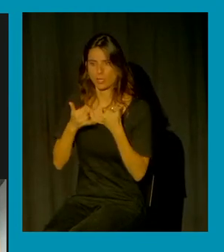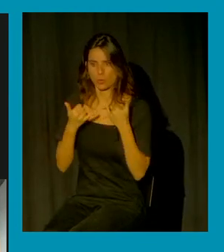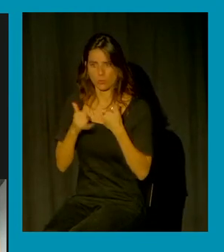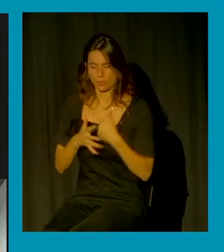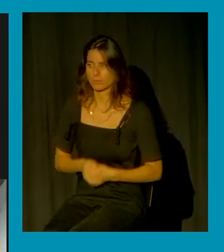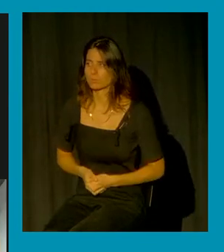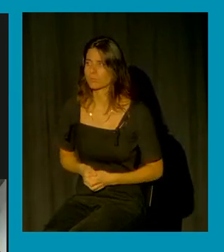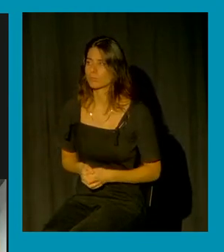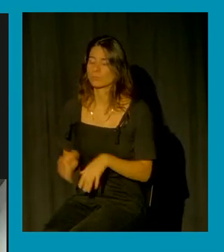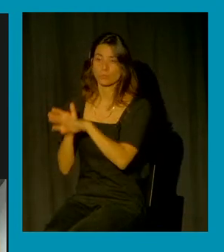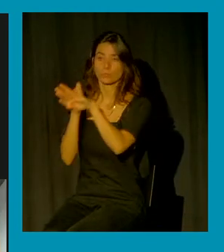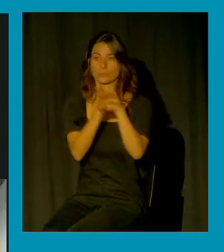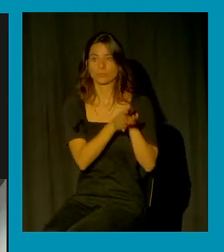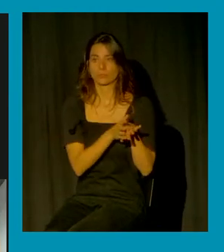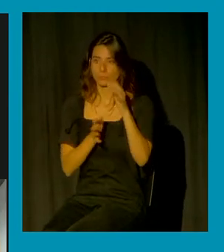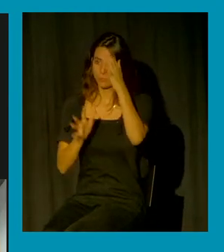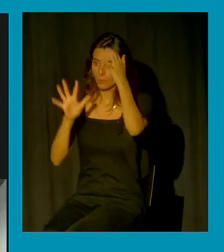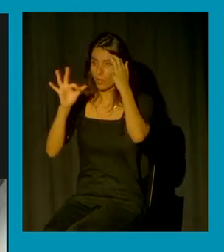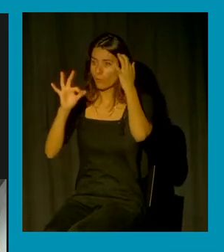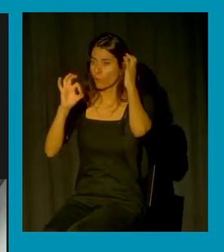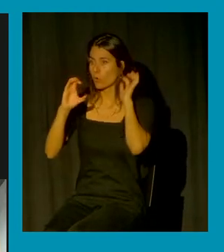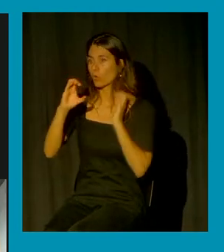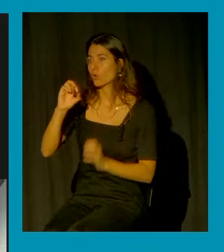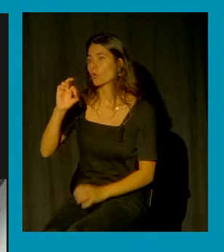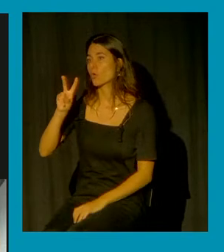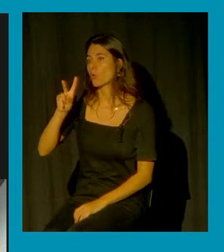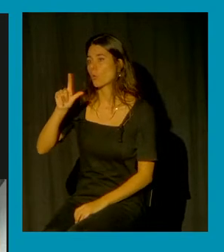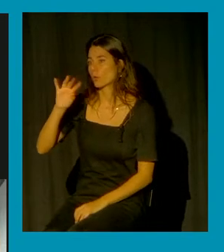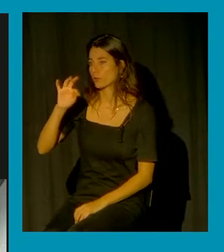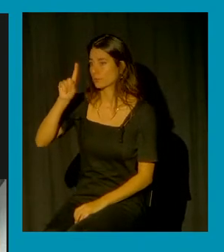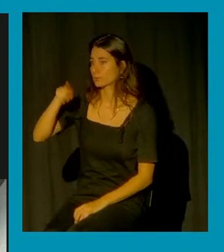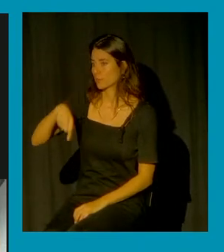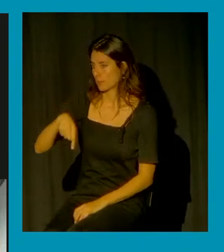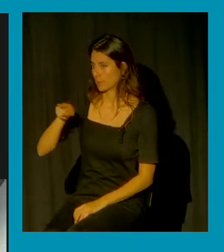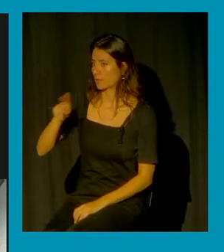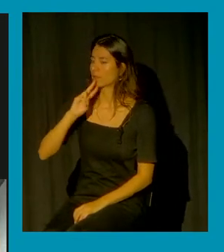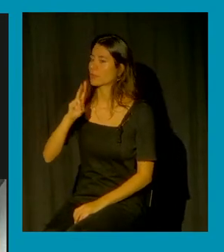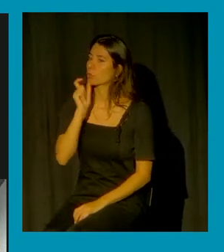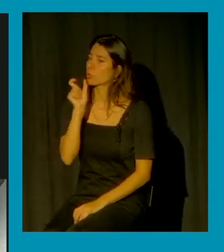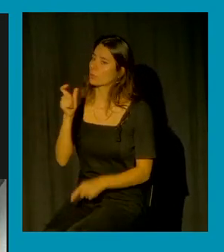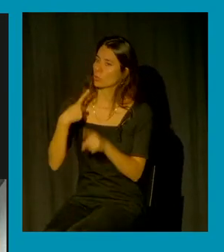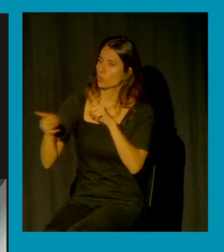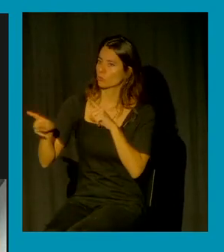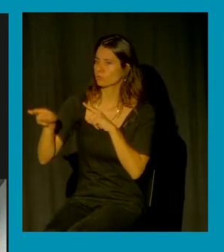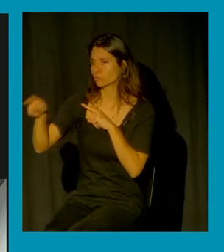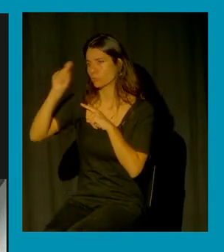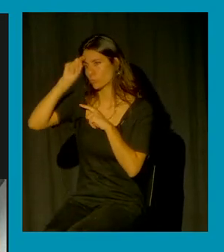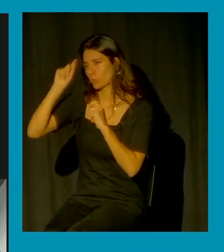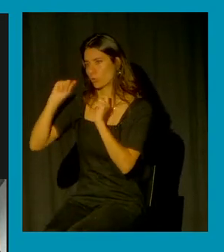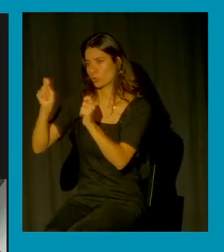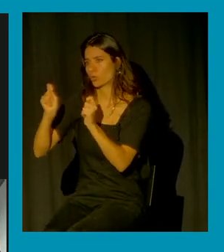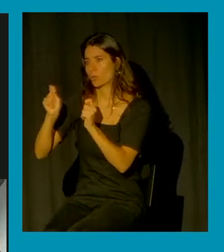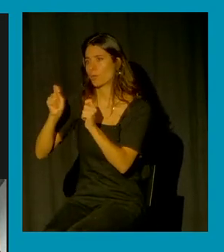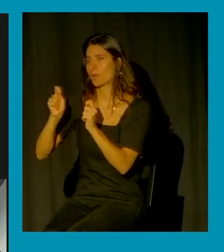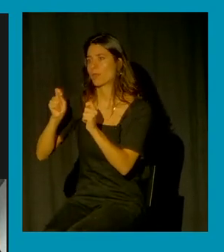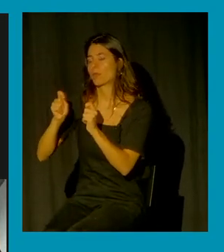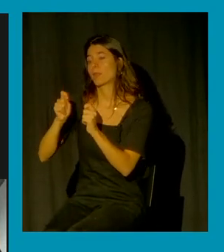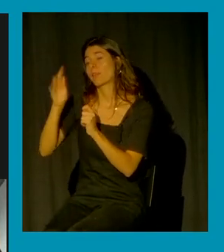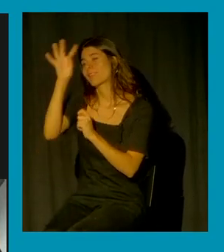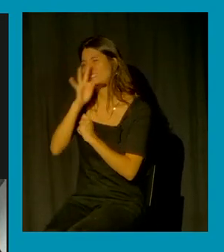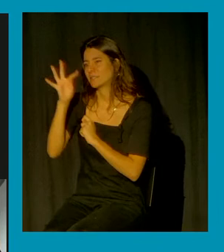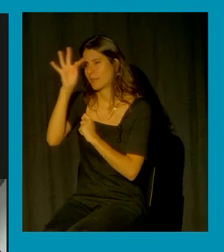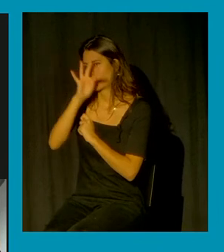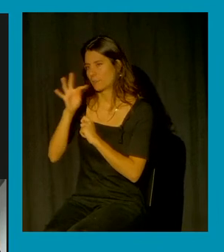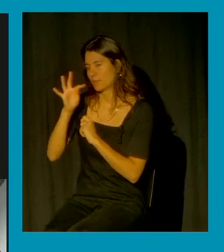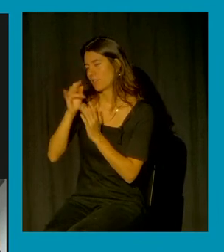Otro concepto que cojo de Foucault y que es importante en mi trabajo tiene que ver con lo que él llama las disciplinas este autor